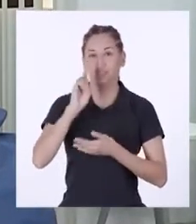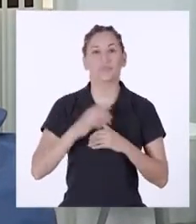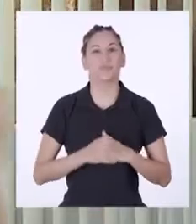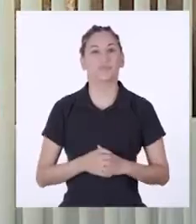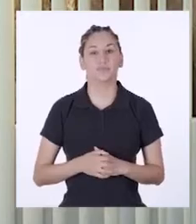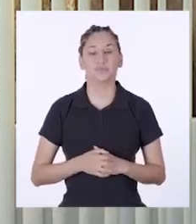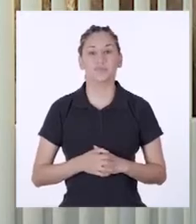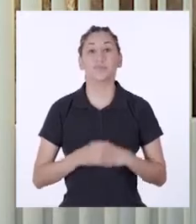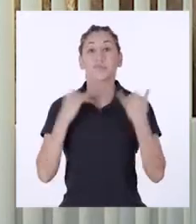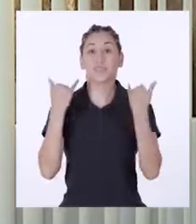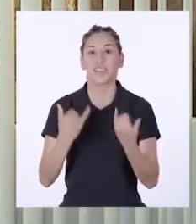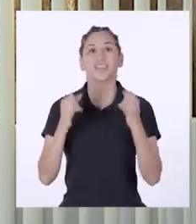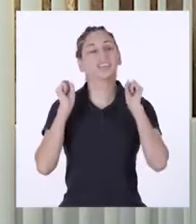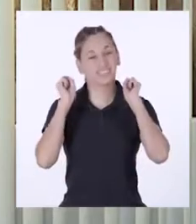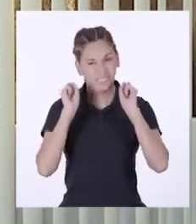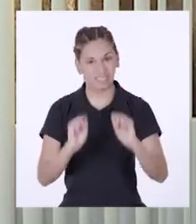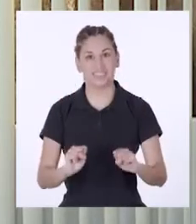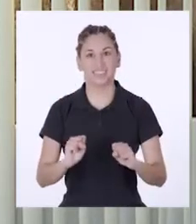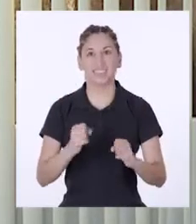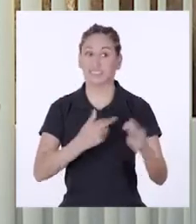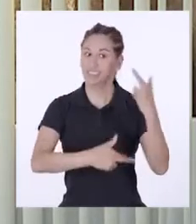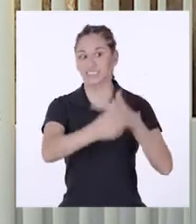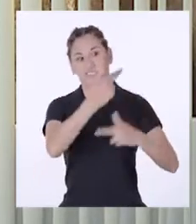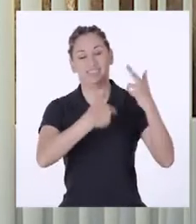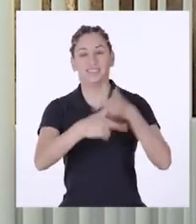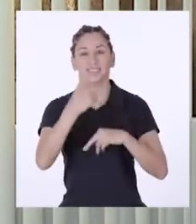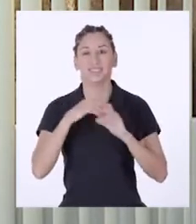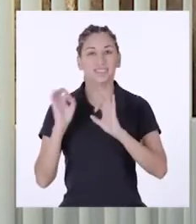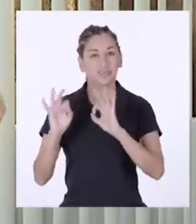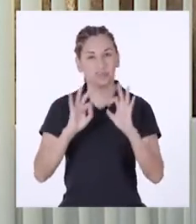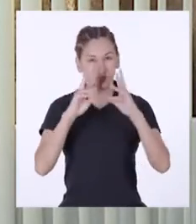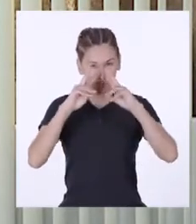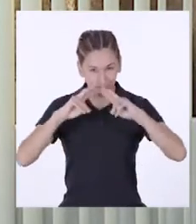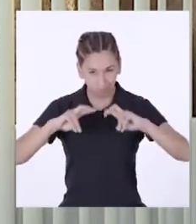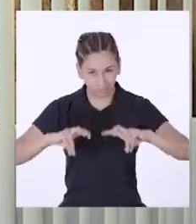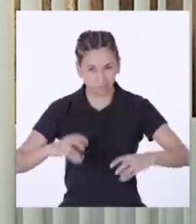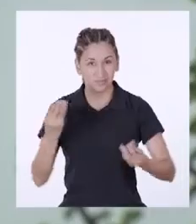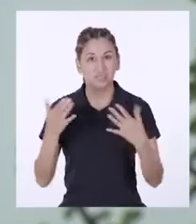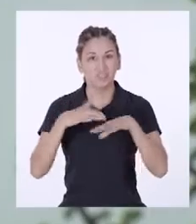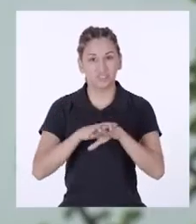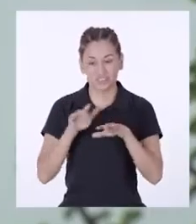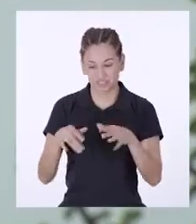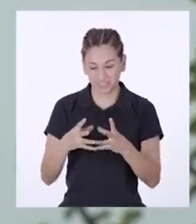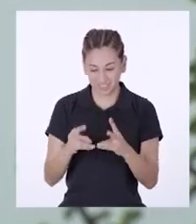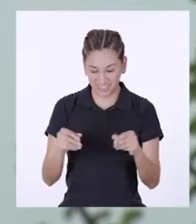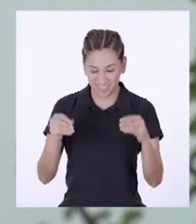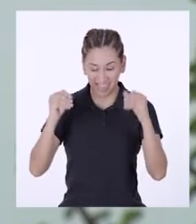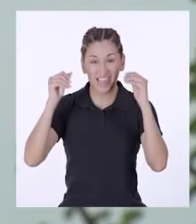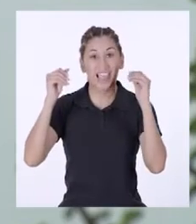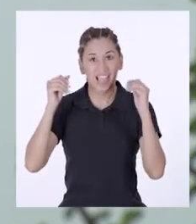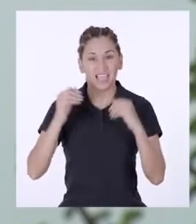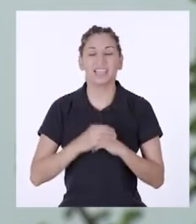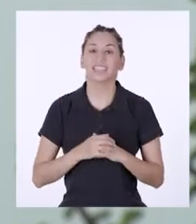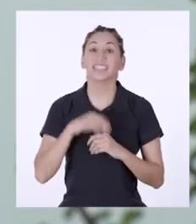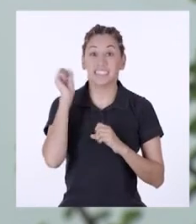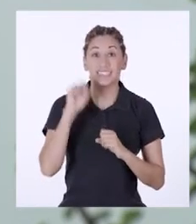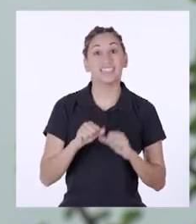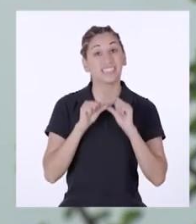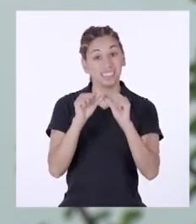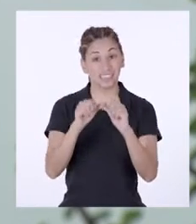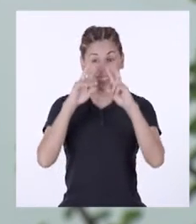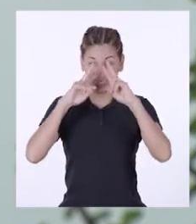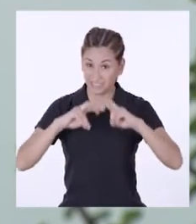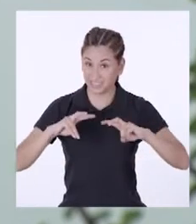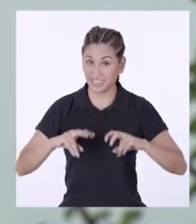Educación. Ahora sí, retomemos nuestra investigación sobre el compost. ¡Sí! ¡Continuemos con la